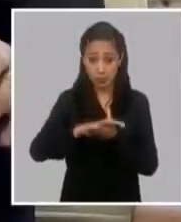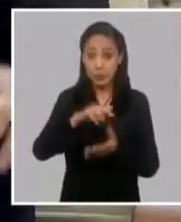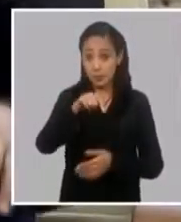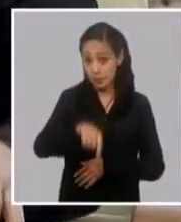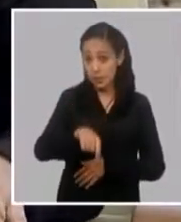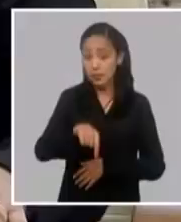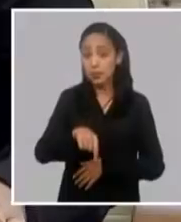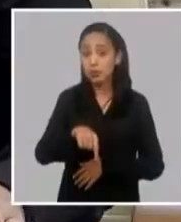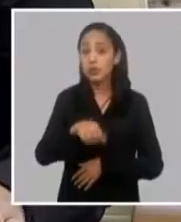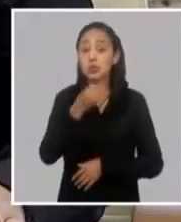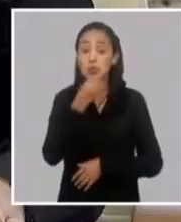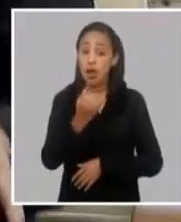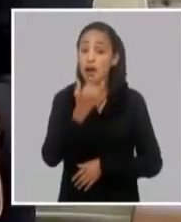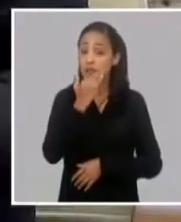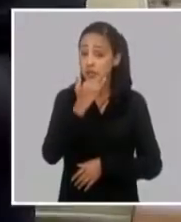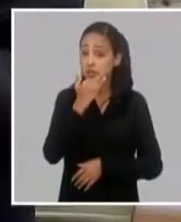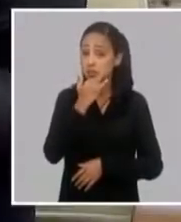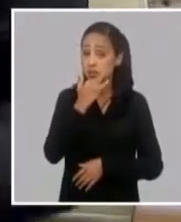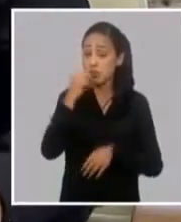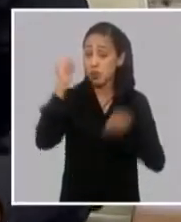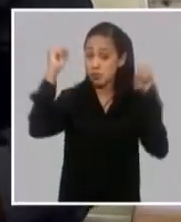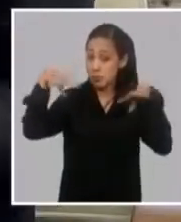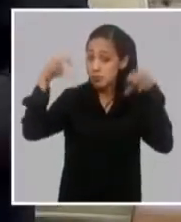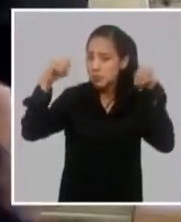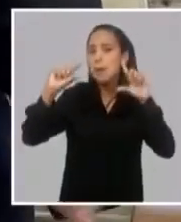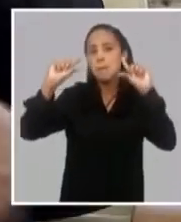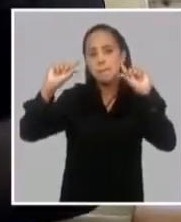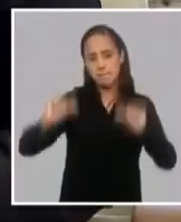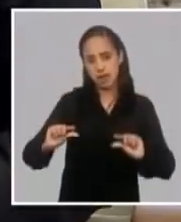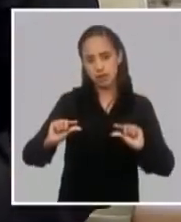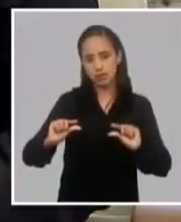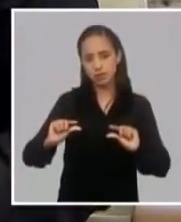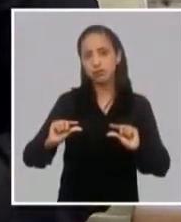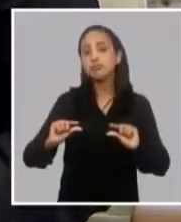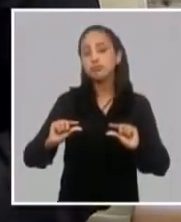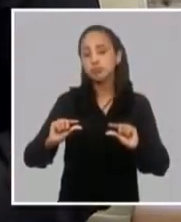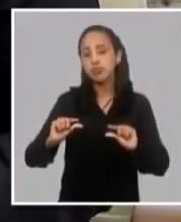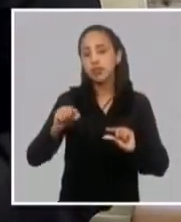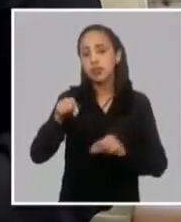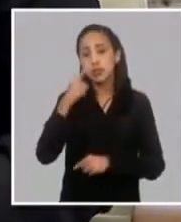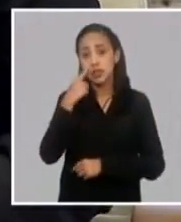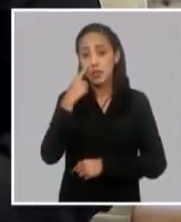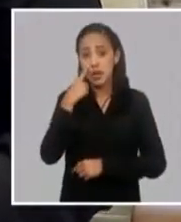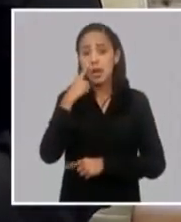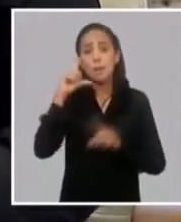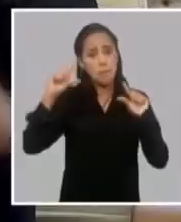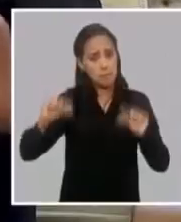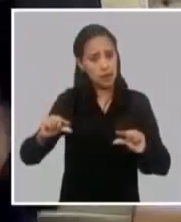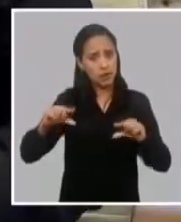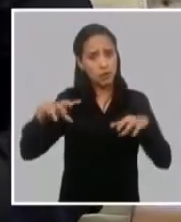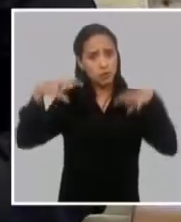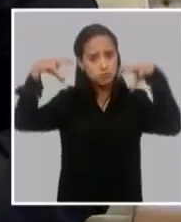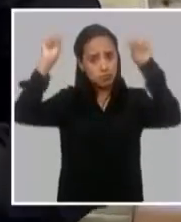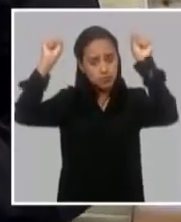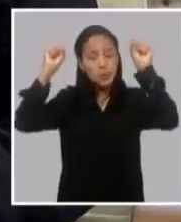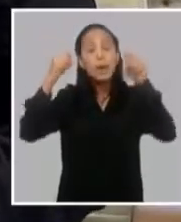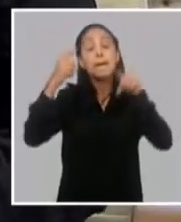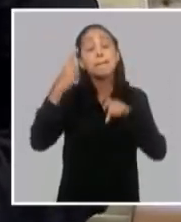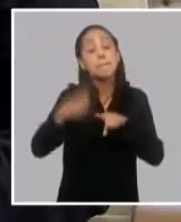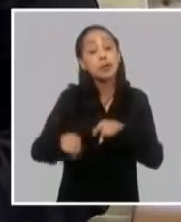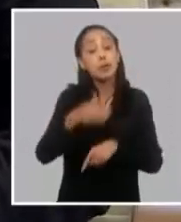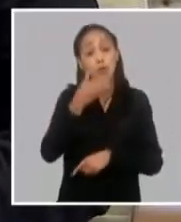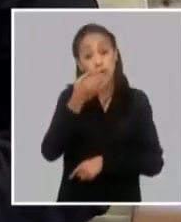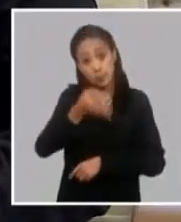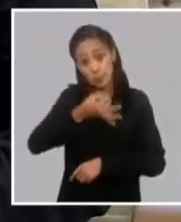de capacidad de generación, están disminuyendo y han disminuido de una manera apreciable, aunque es bueno